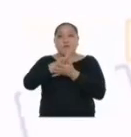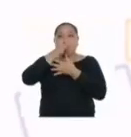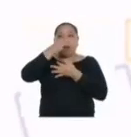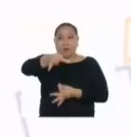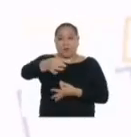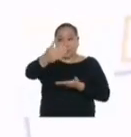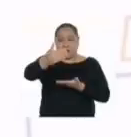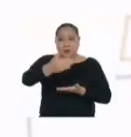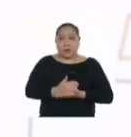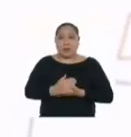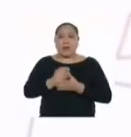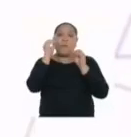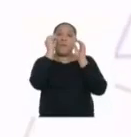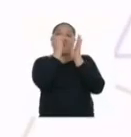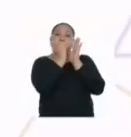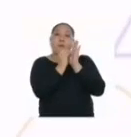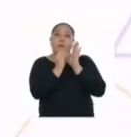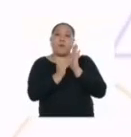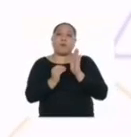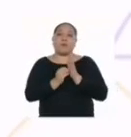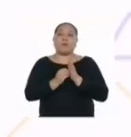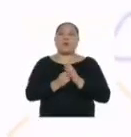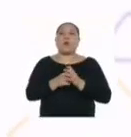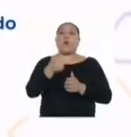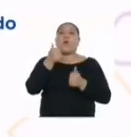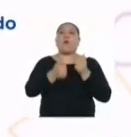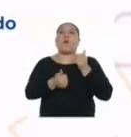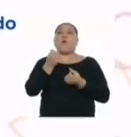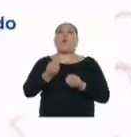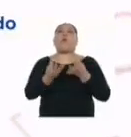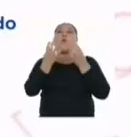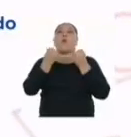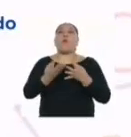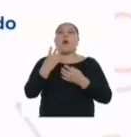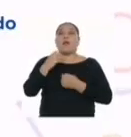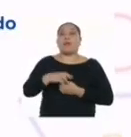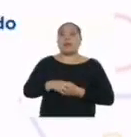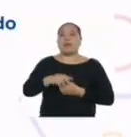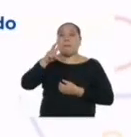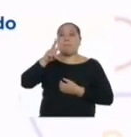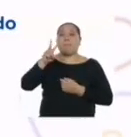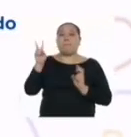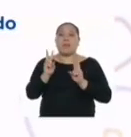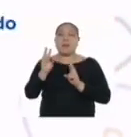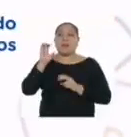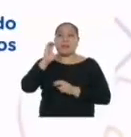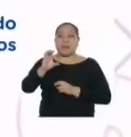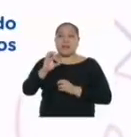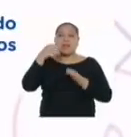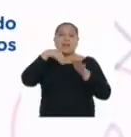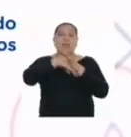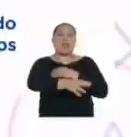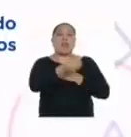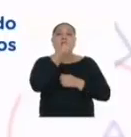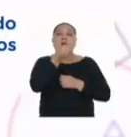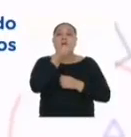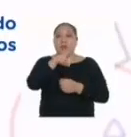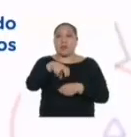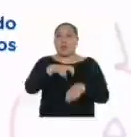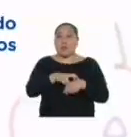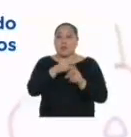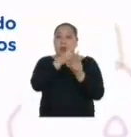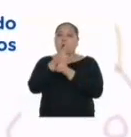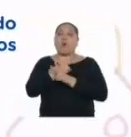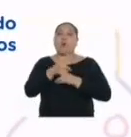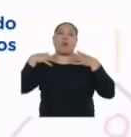contenga lo siguiente. Las proporciones de vitamina C o ácido ascórbico presentes en los alimentos naturales